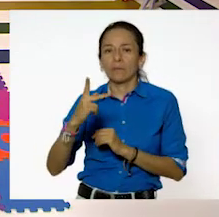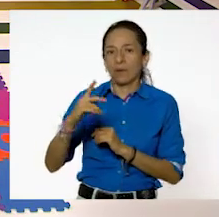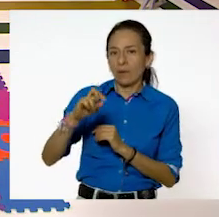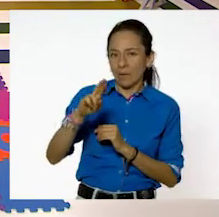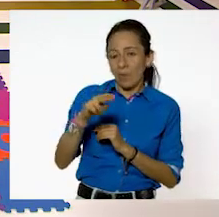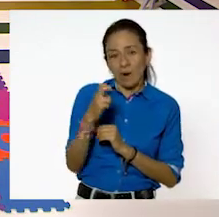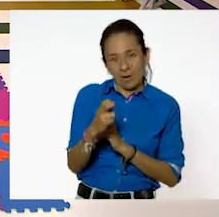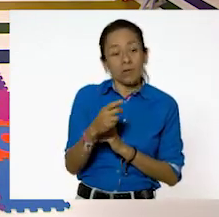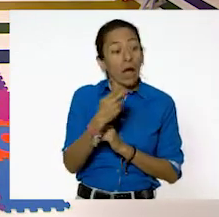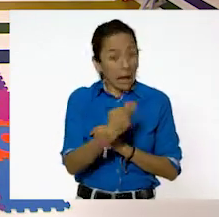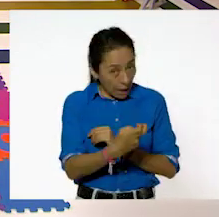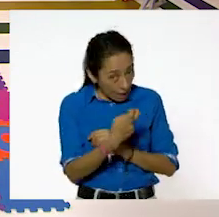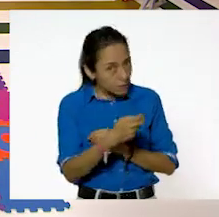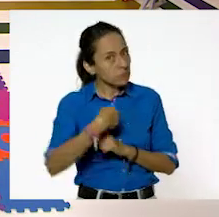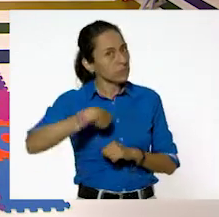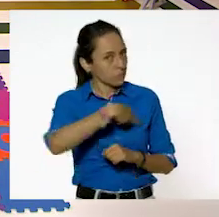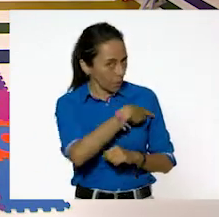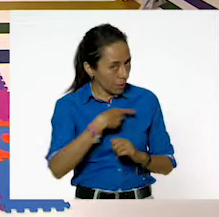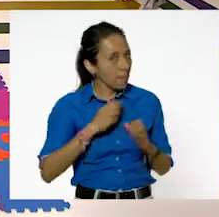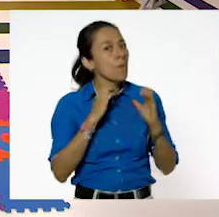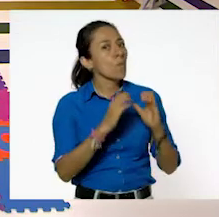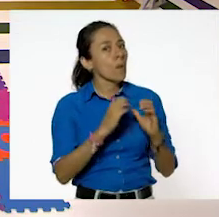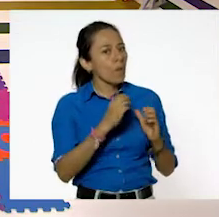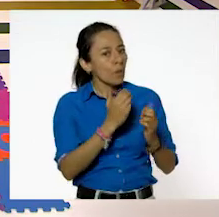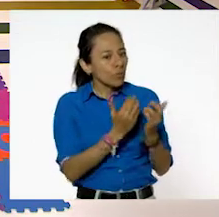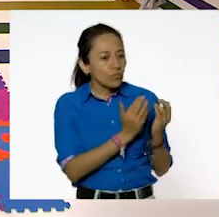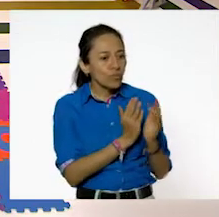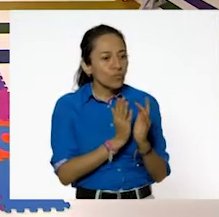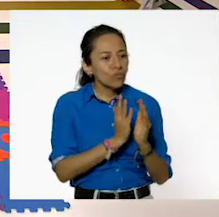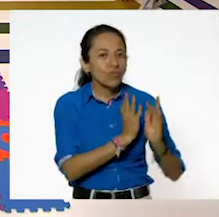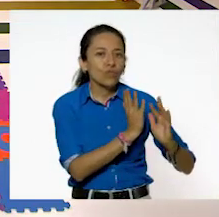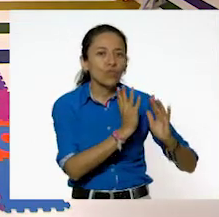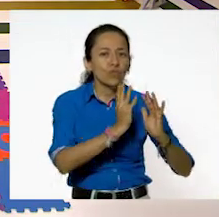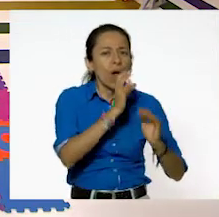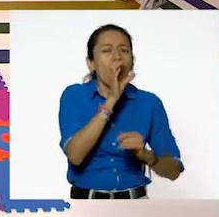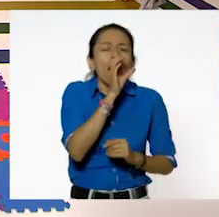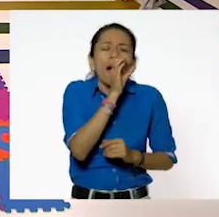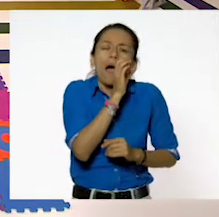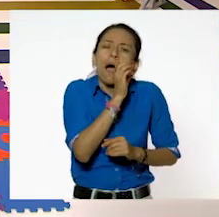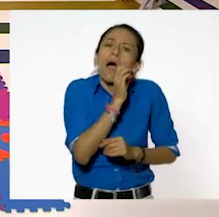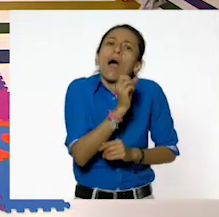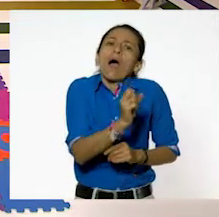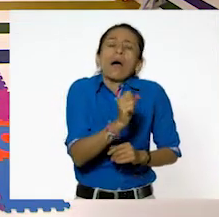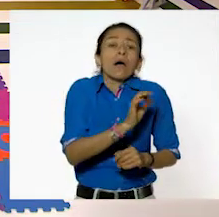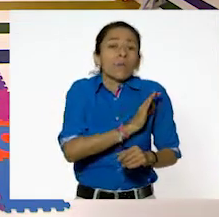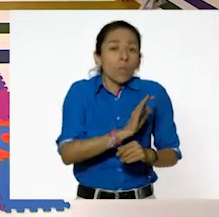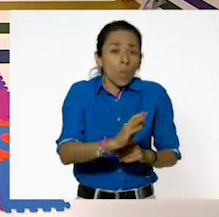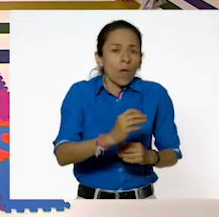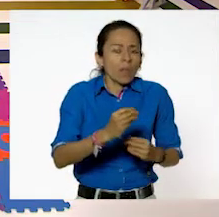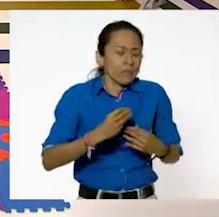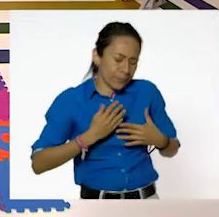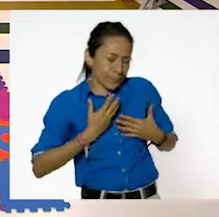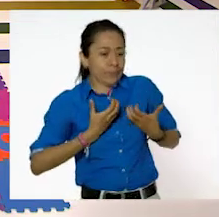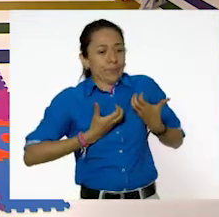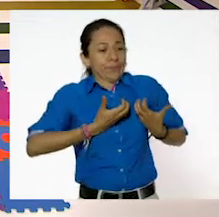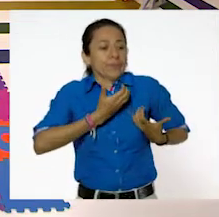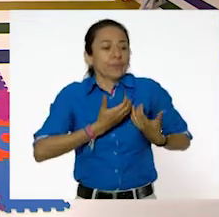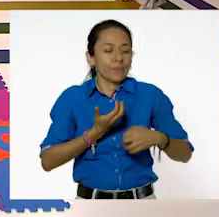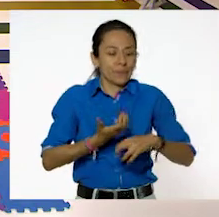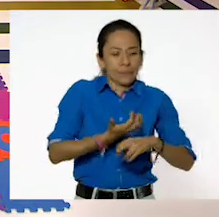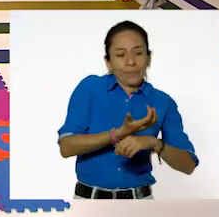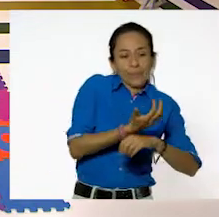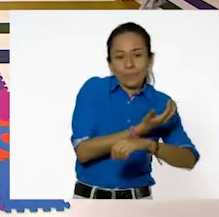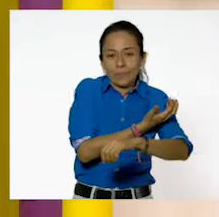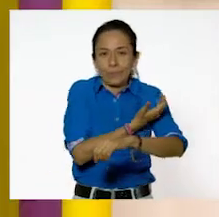también debemos de tener cuidado, porque es muy caliente. Es muy caliente, sí. Y puede causarnos alguna quemadura. Muy atentos allá en casa también